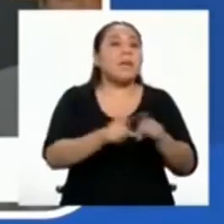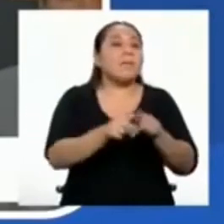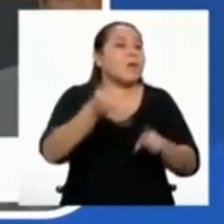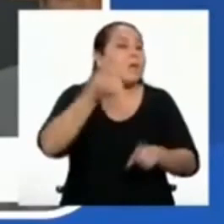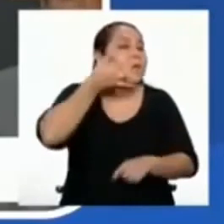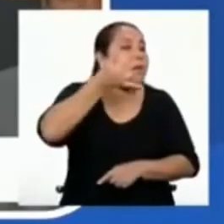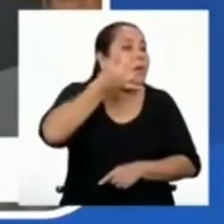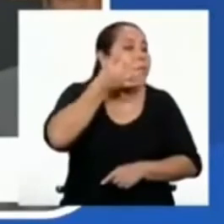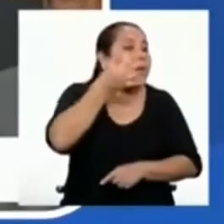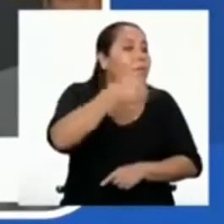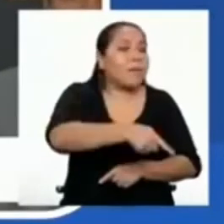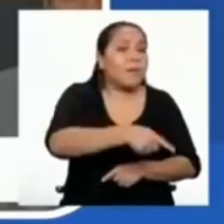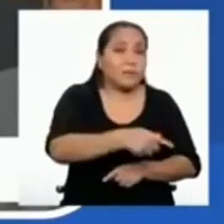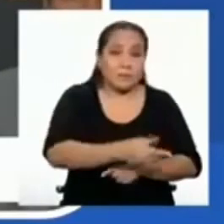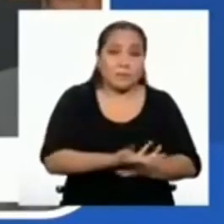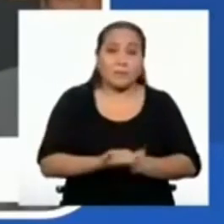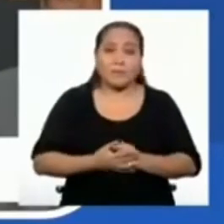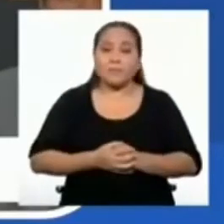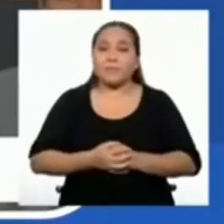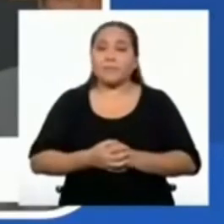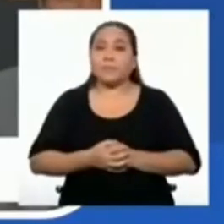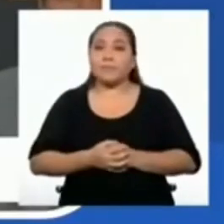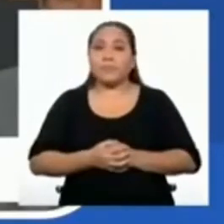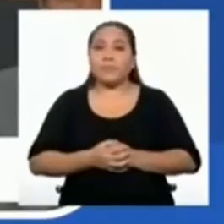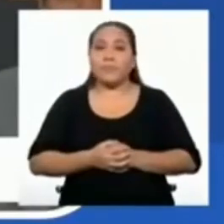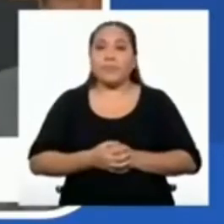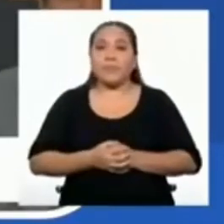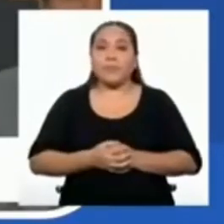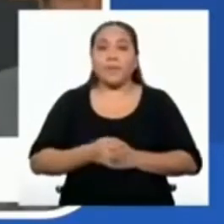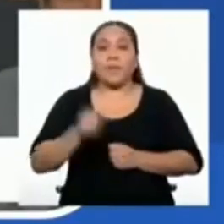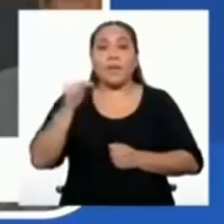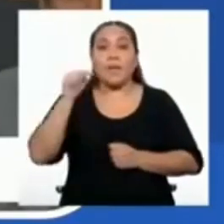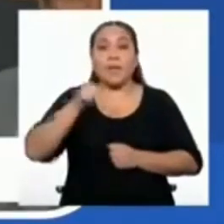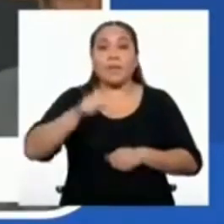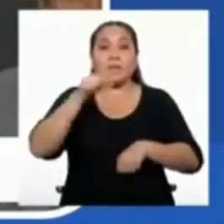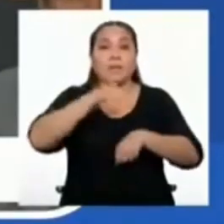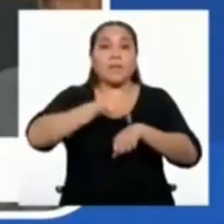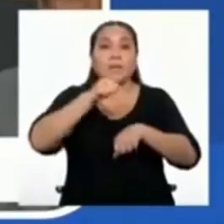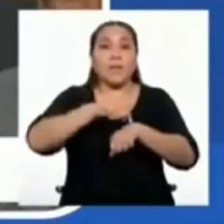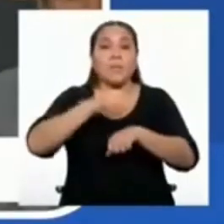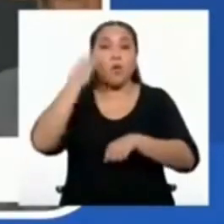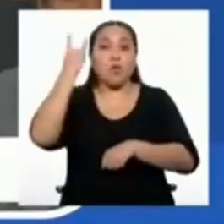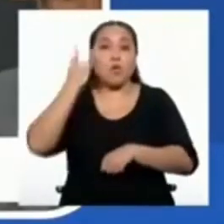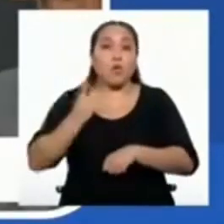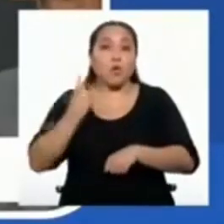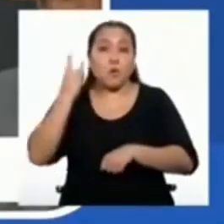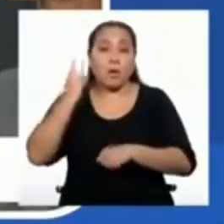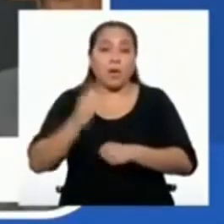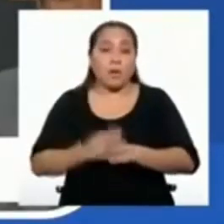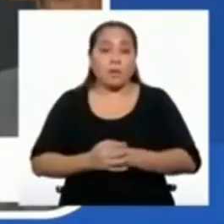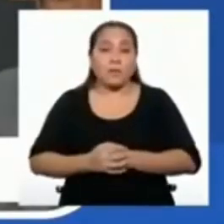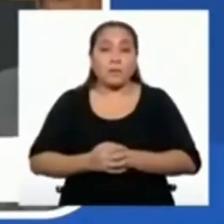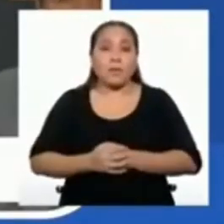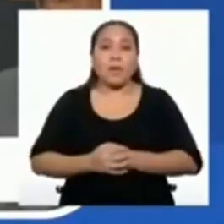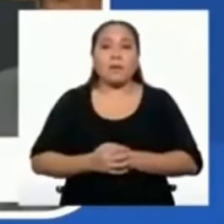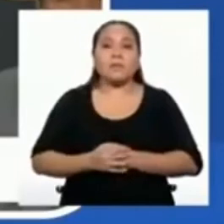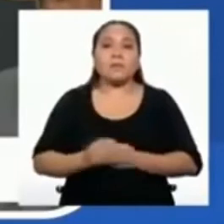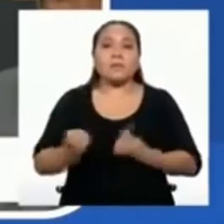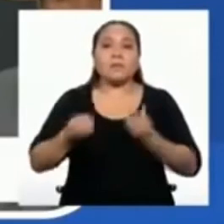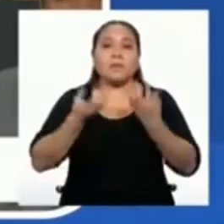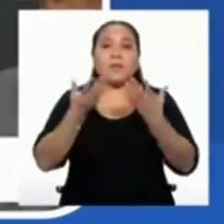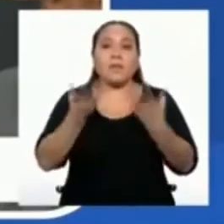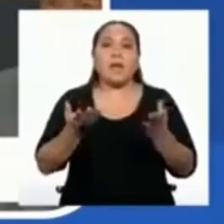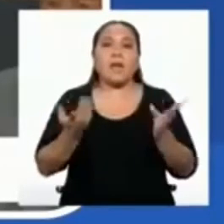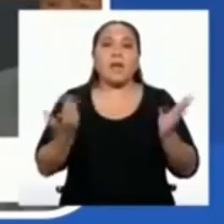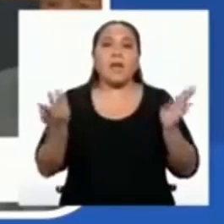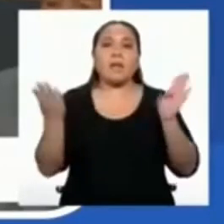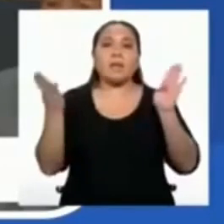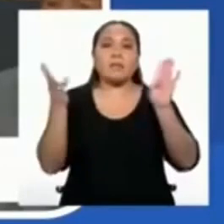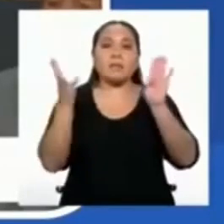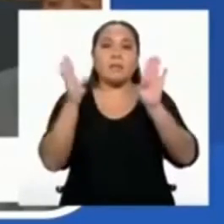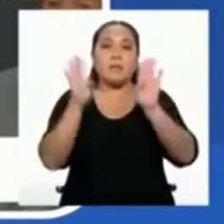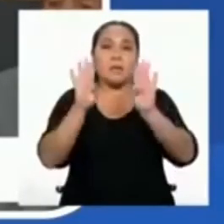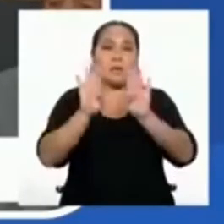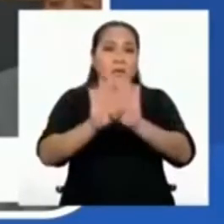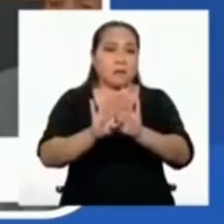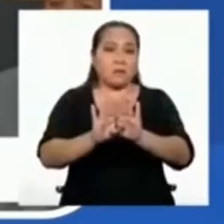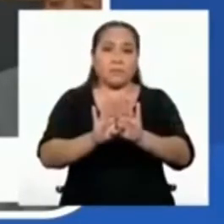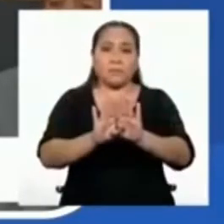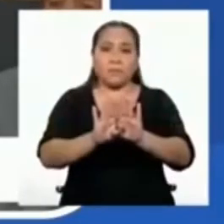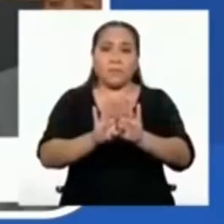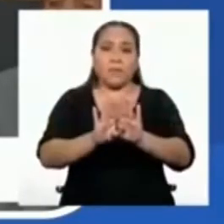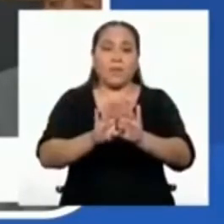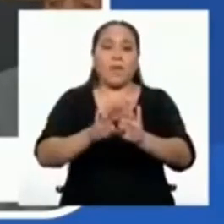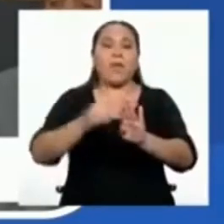atención telefónica. Durante el estado de emergencia se dispone el cierre total